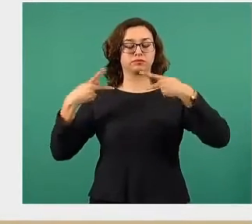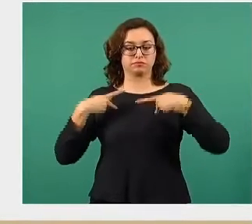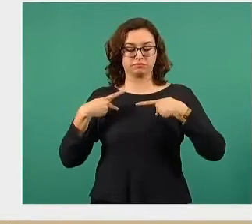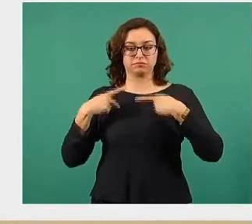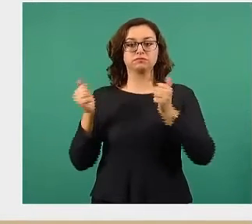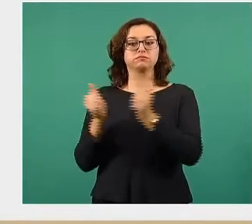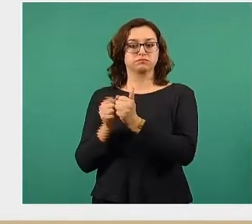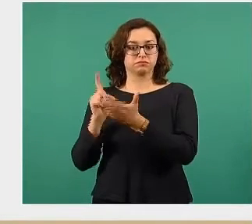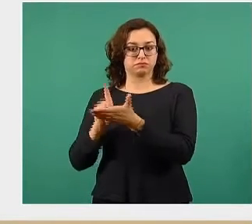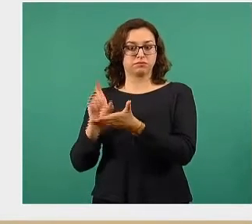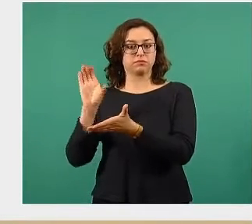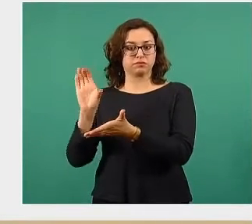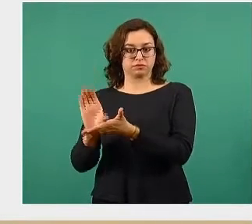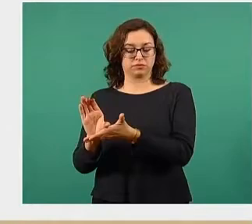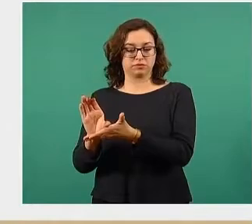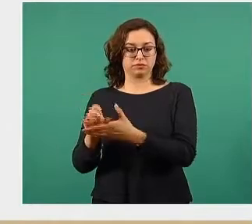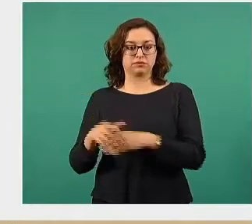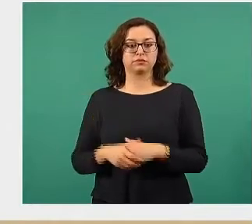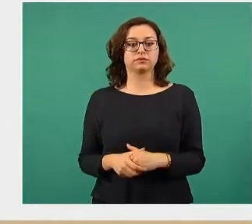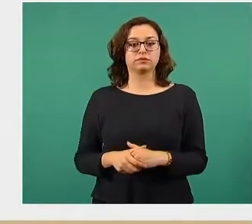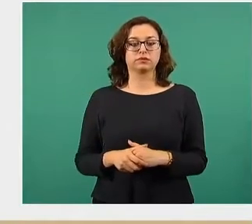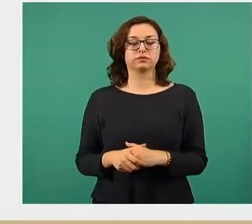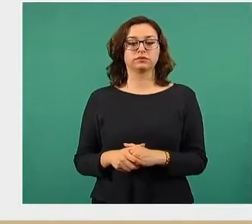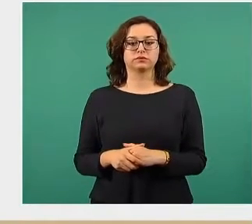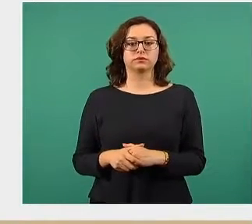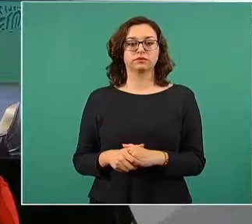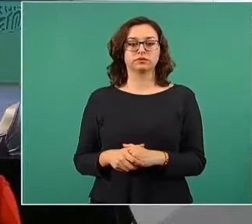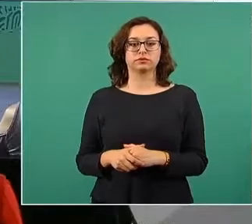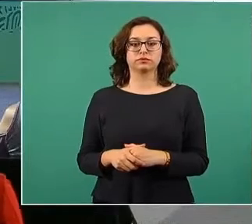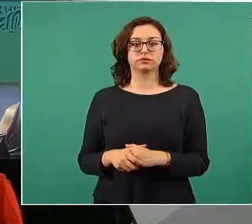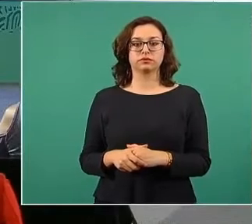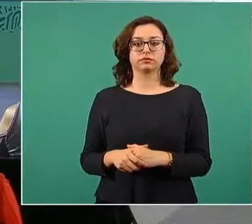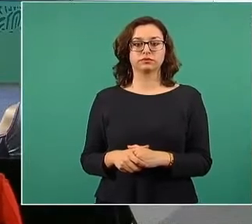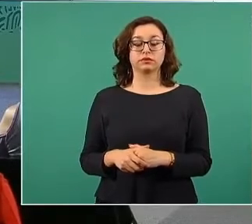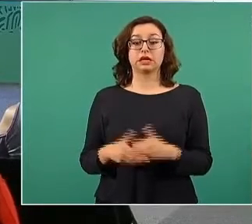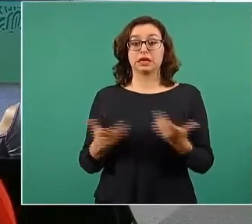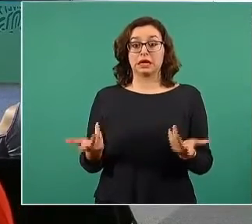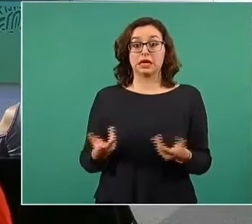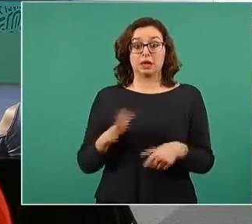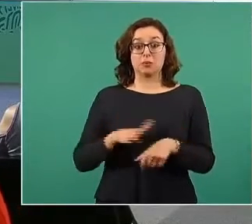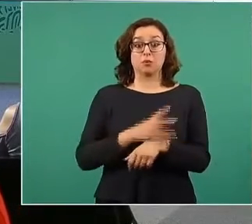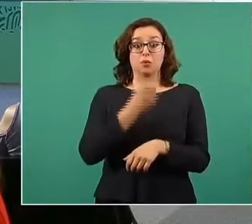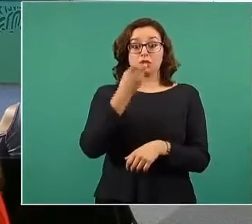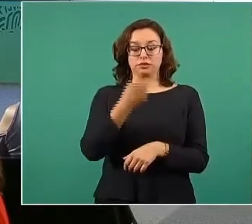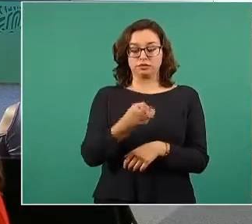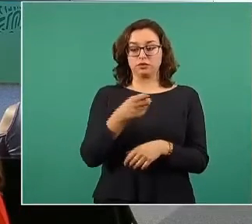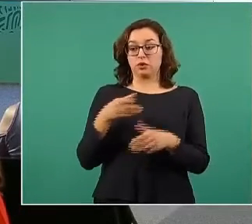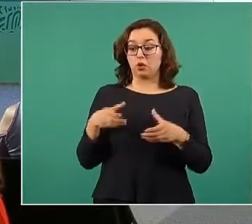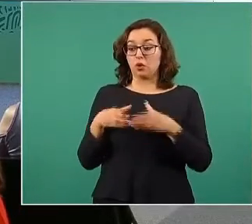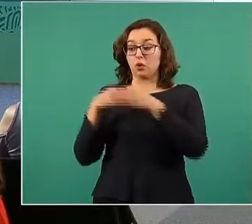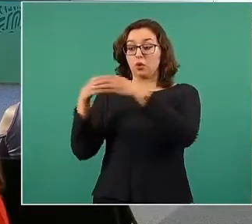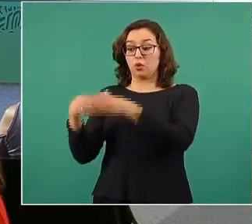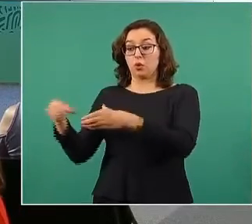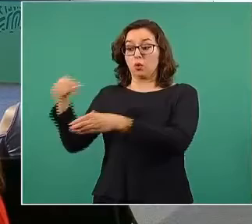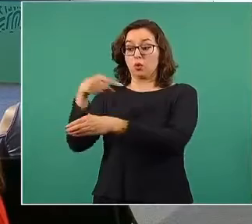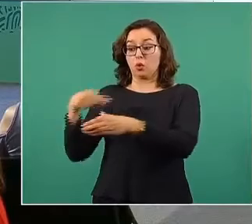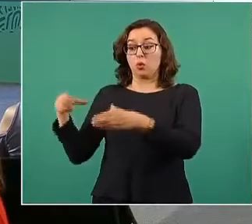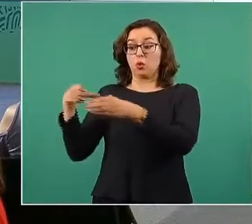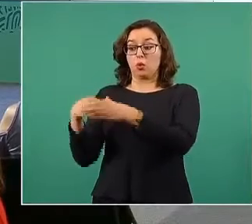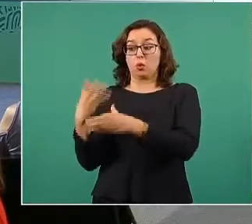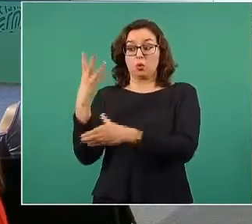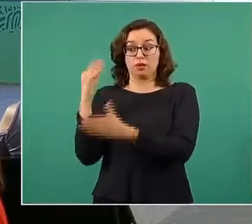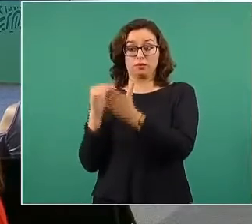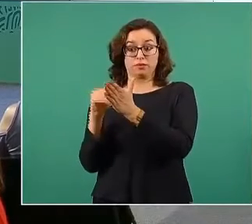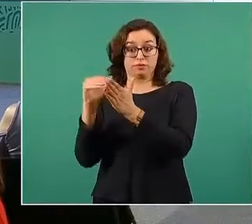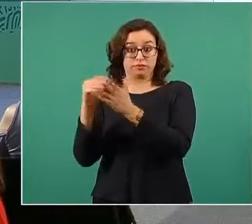Para estas personas tendríamos que hacer un análisis específico para